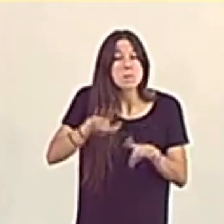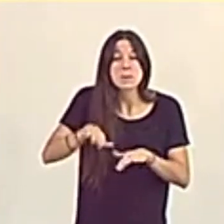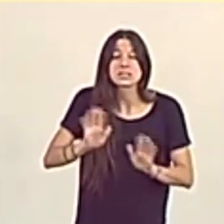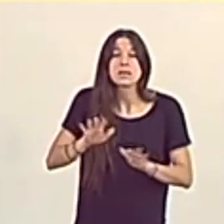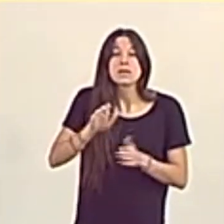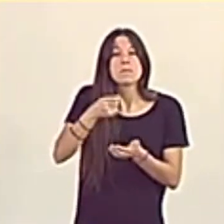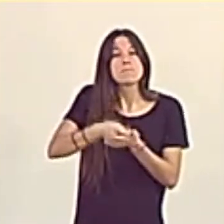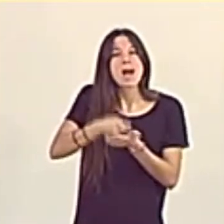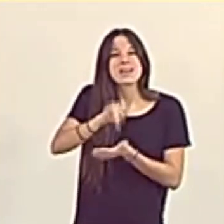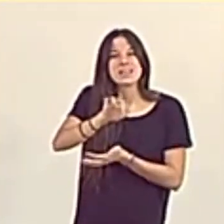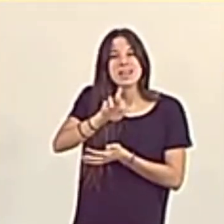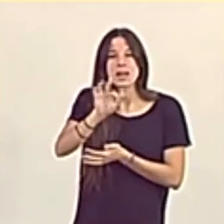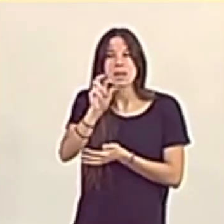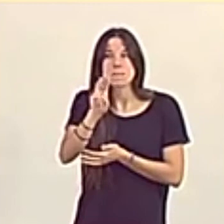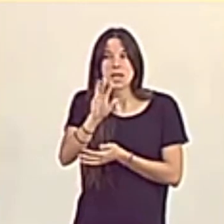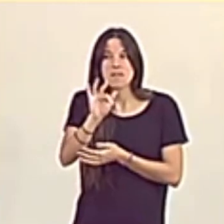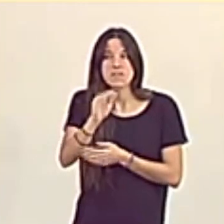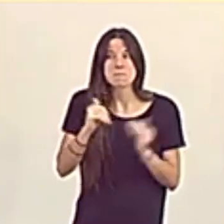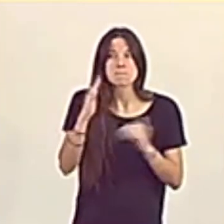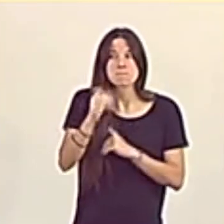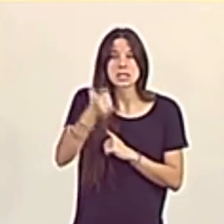Señora ministra, ya le he dicho.